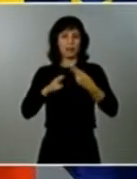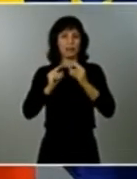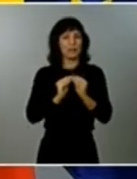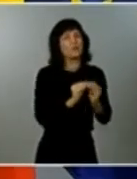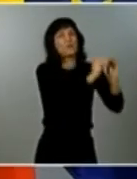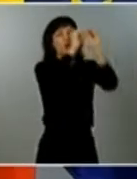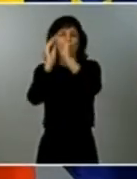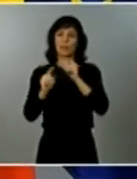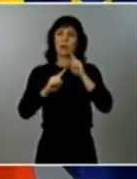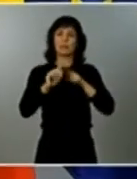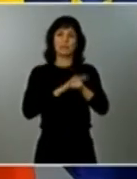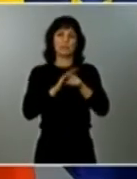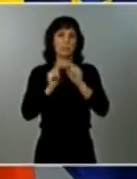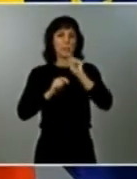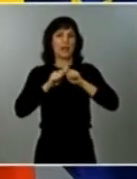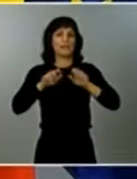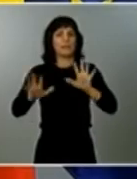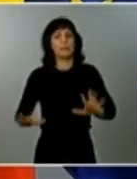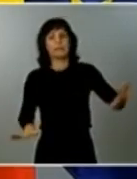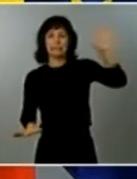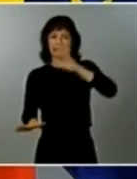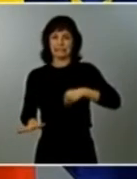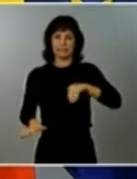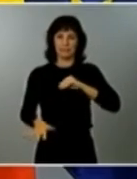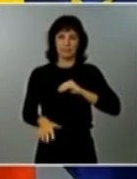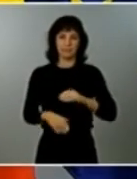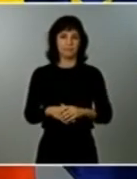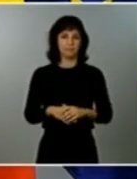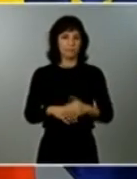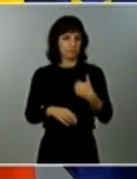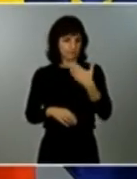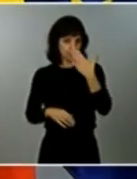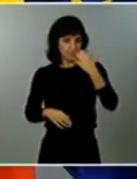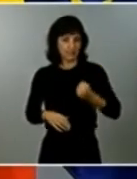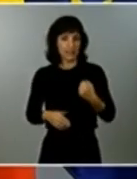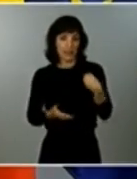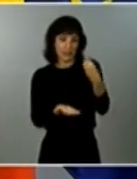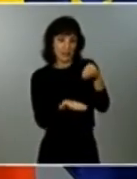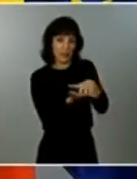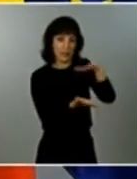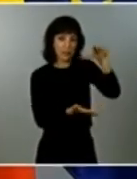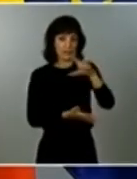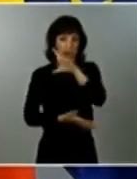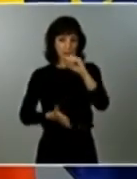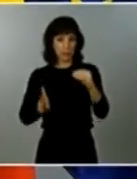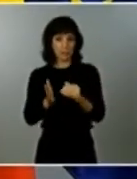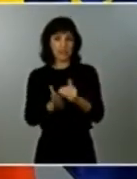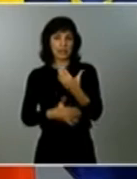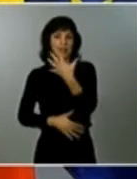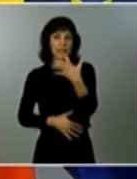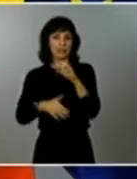ejecutivos autonómicos de Asturias, Ceuta y Melilla ya pidieron al Gobierno adecuar el estado de alarma para que pudieran